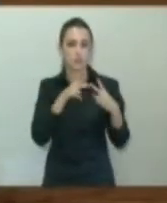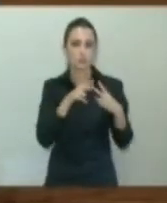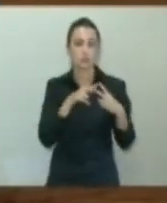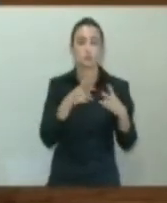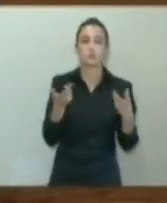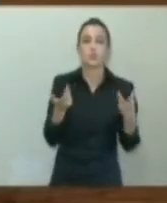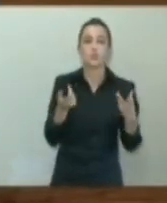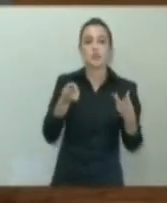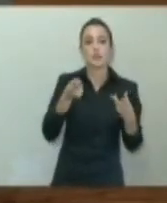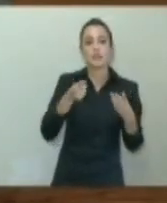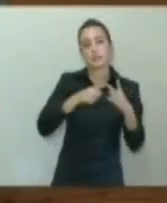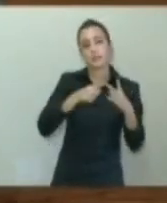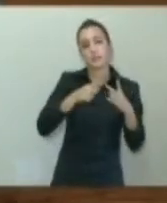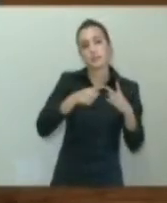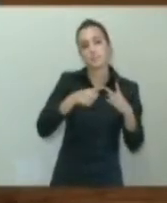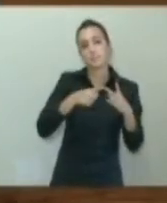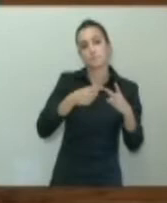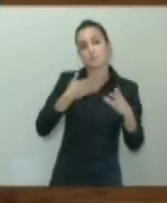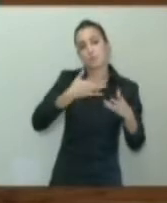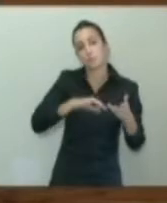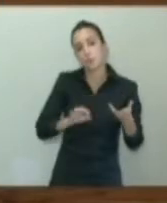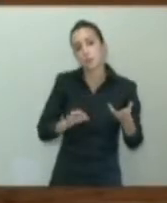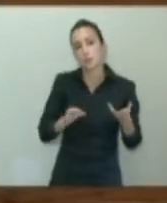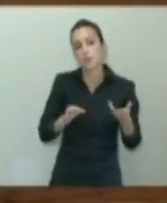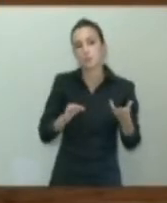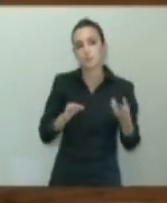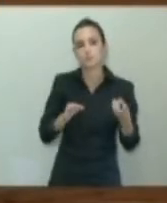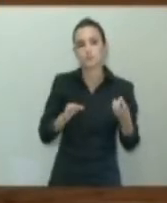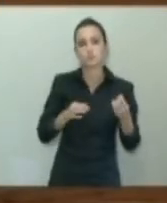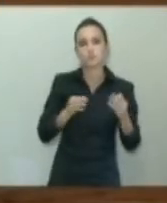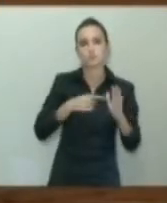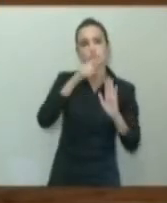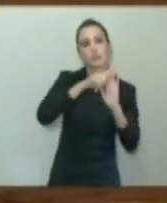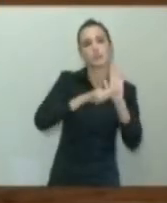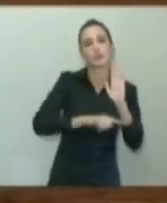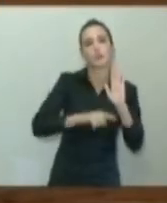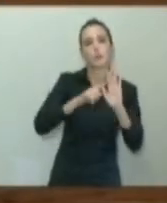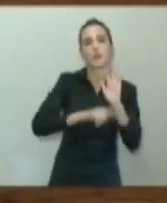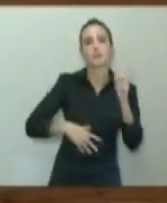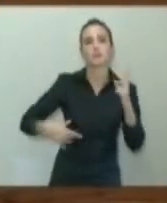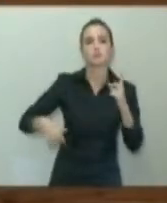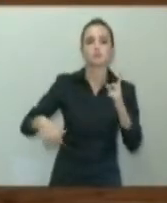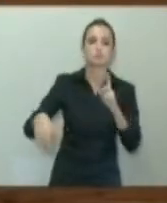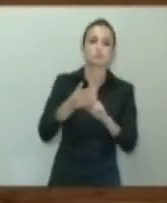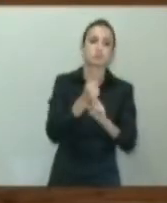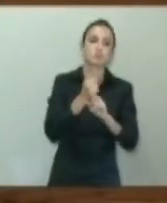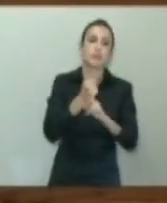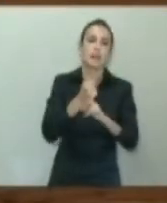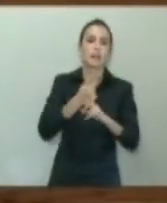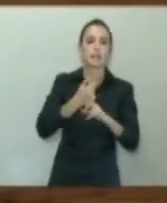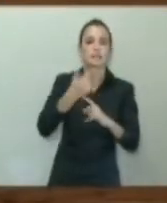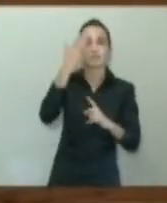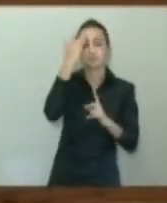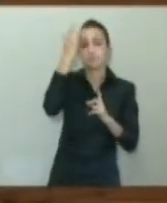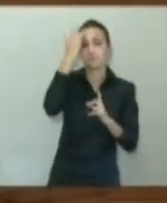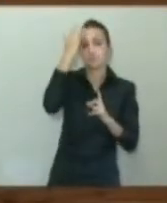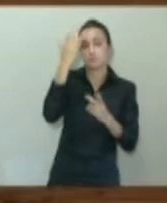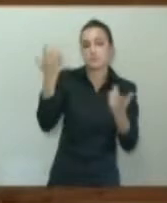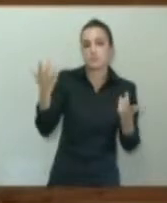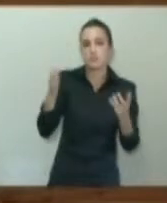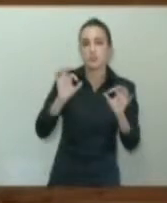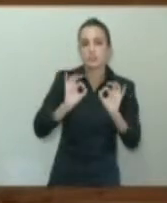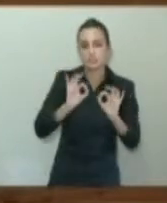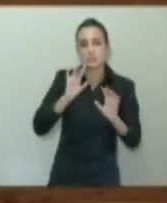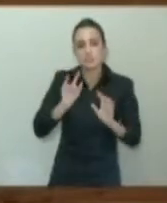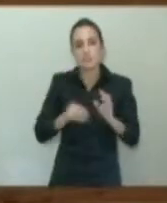manera pueden encontrar en esta regulación acogida a sus aspiraciones. Hay que hacerlos, o sí, de forma